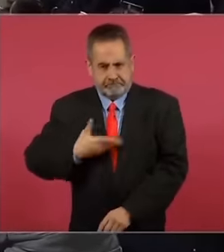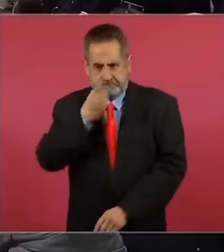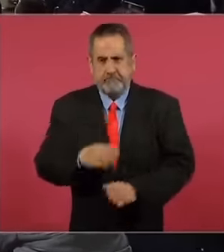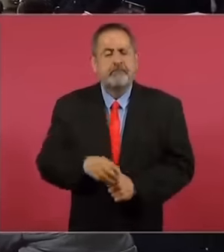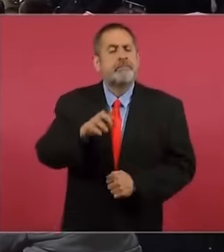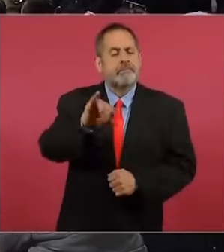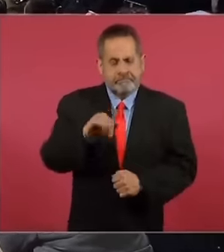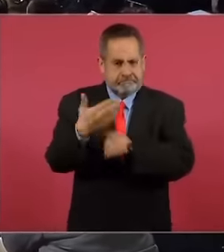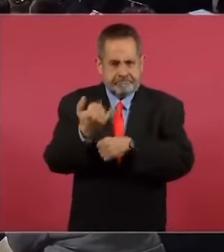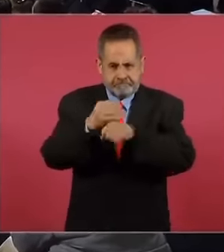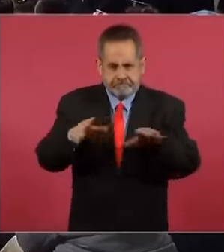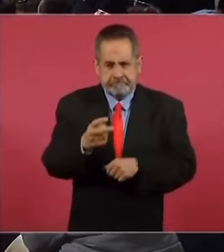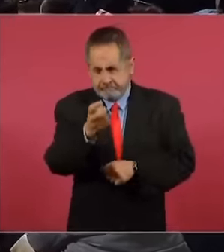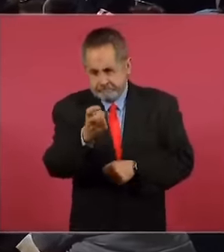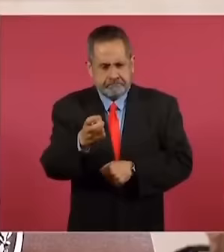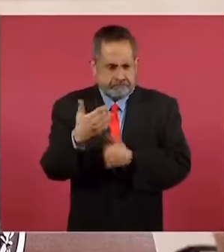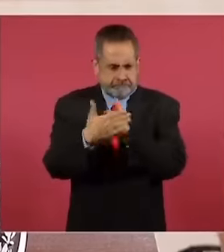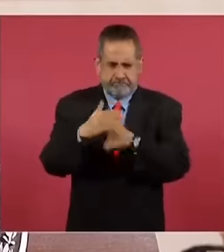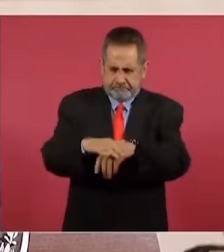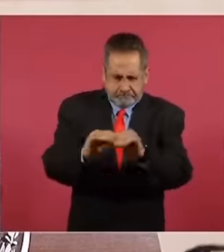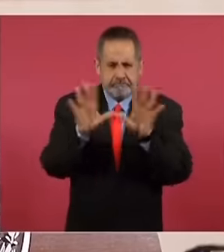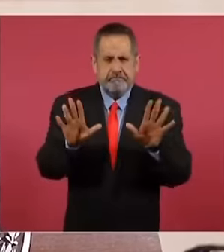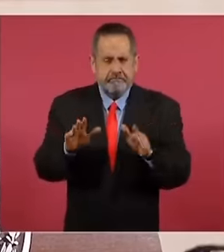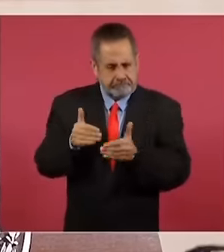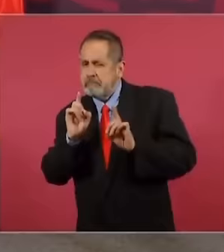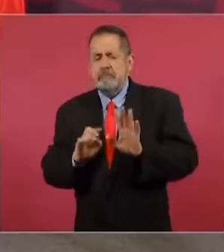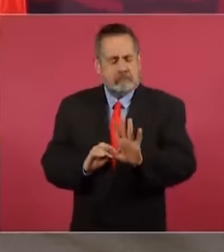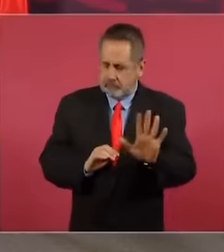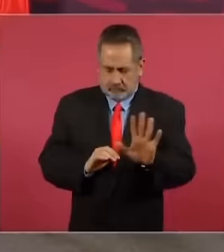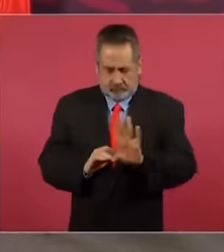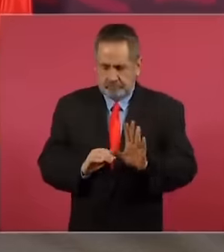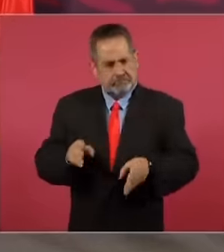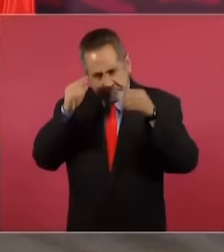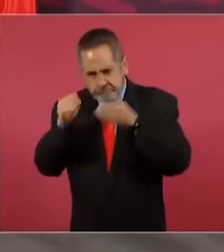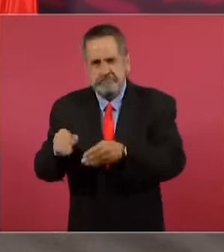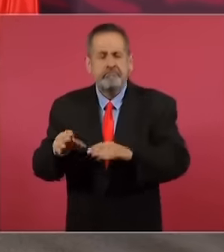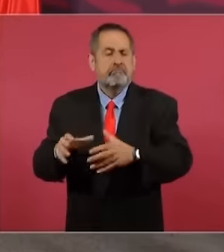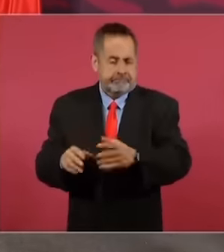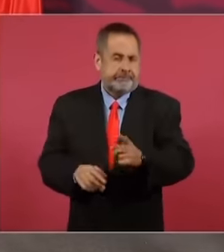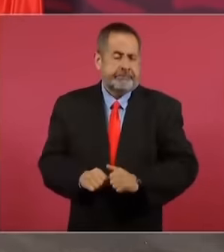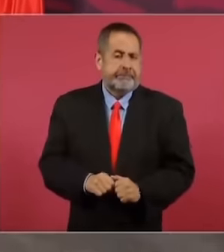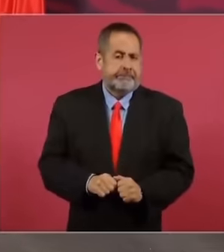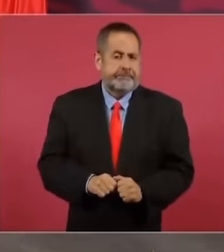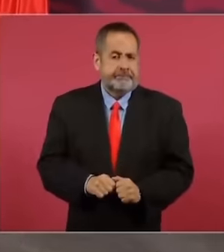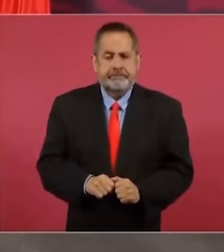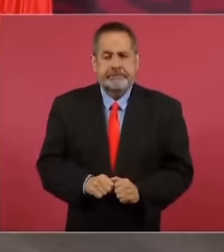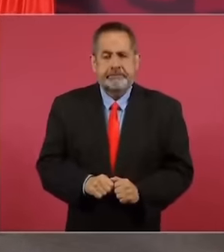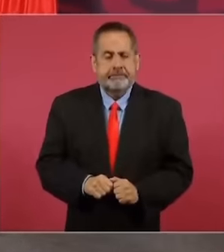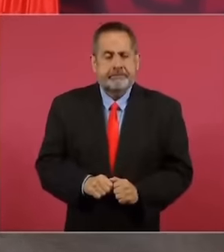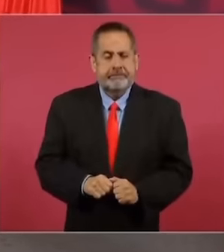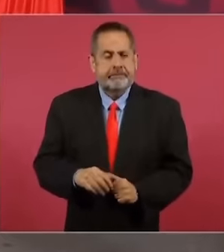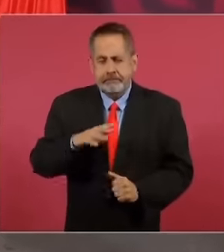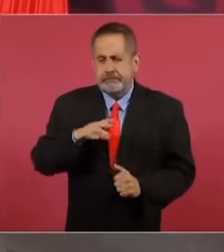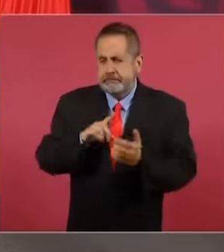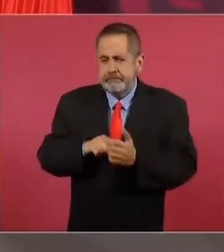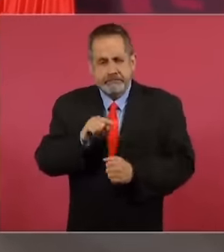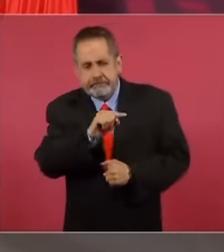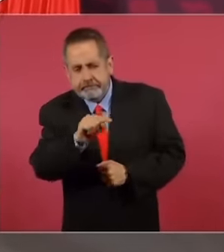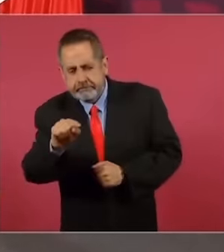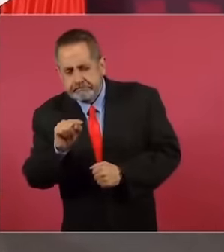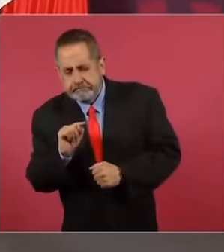informando y va a quedar completamente claro, es un proceso, porque ya hay signos,